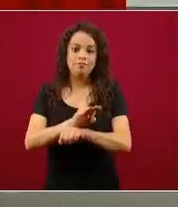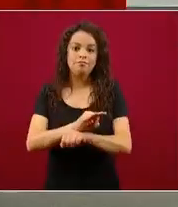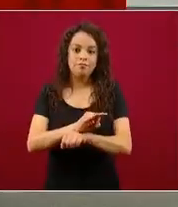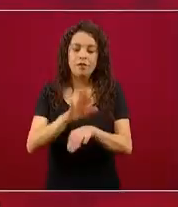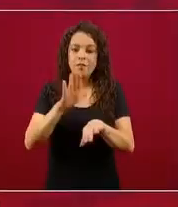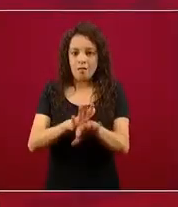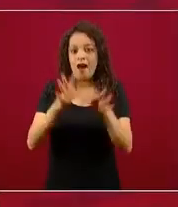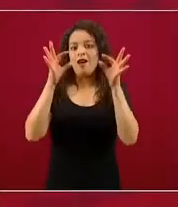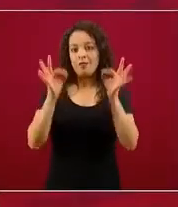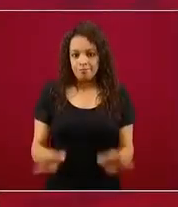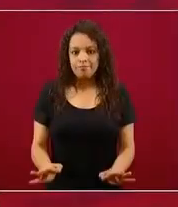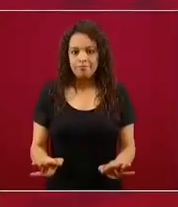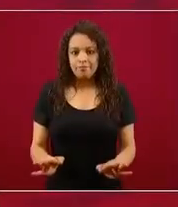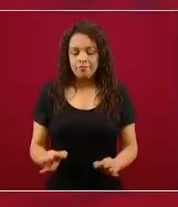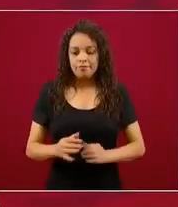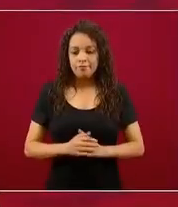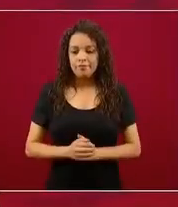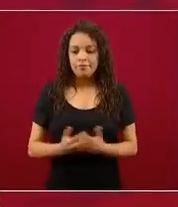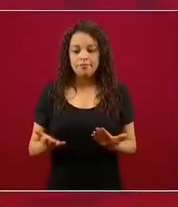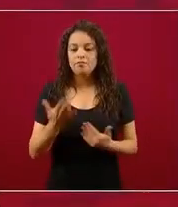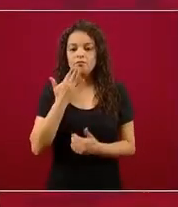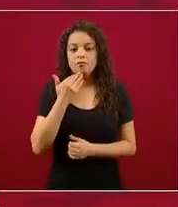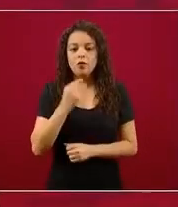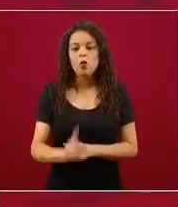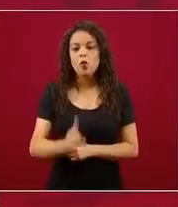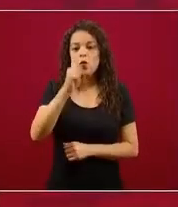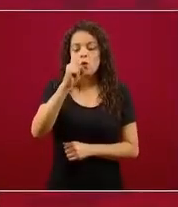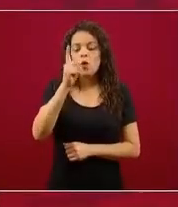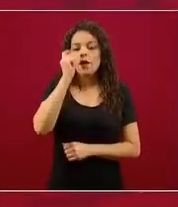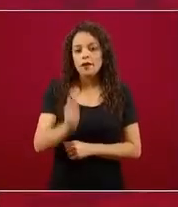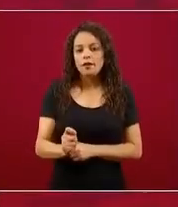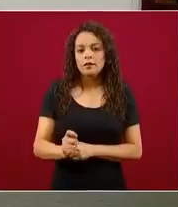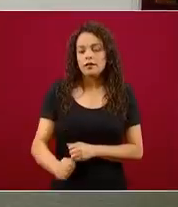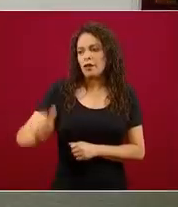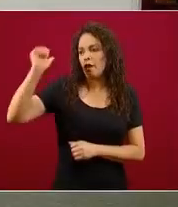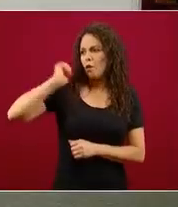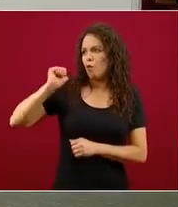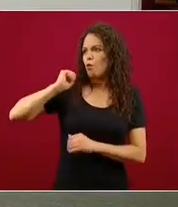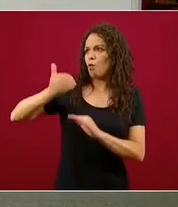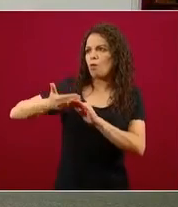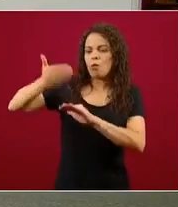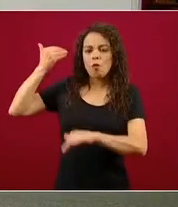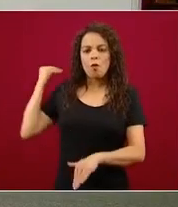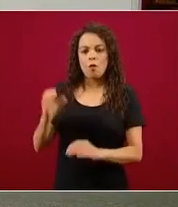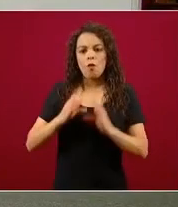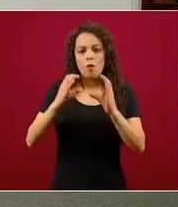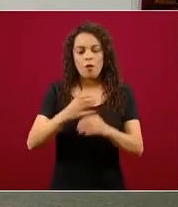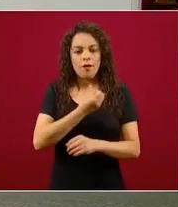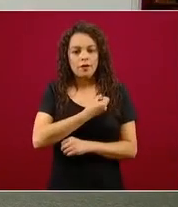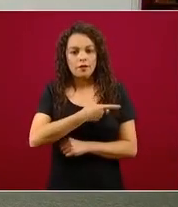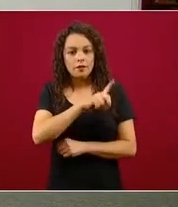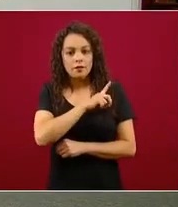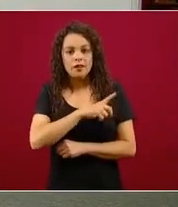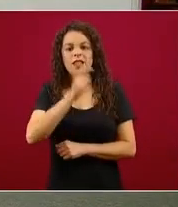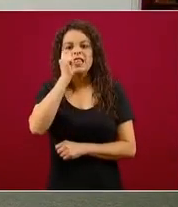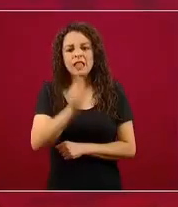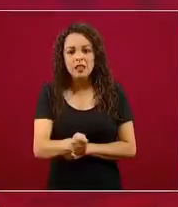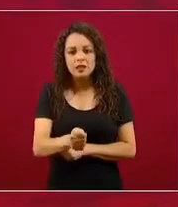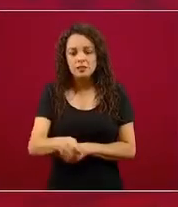un antiguo ancestral recurso de la salud pública, que se llama distanciamiento social.